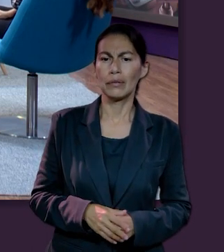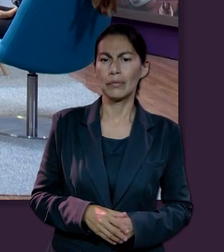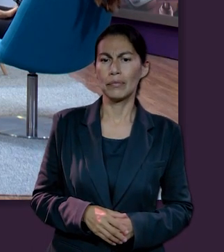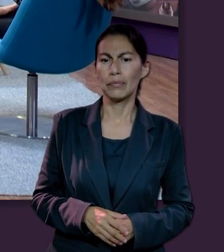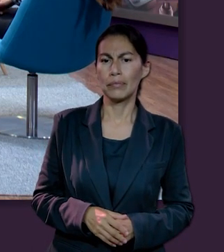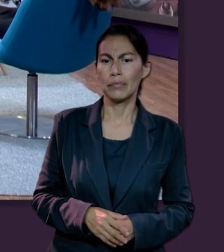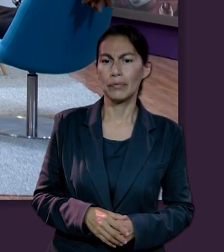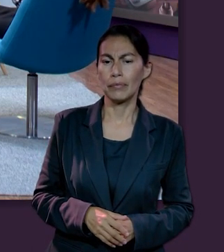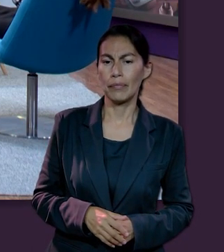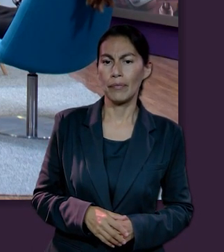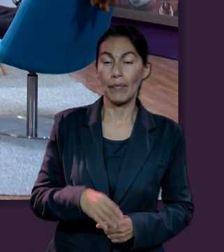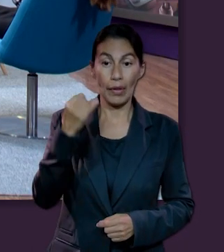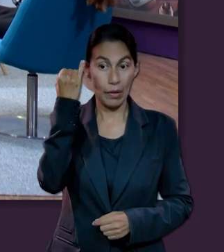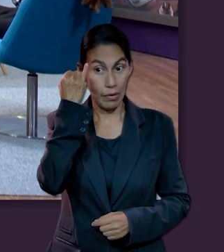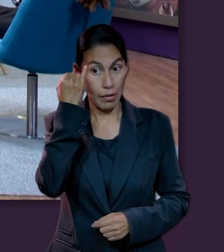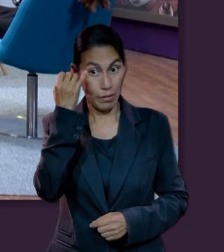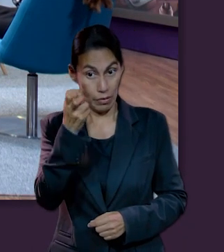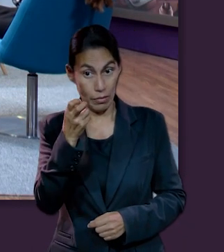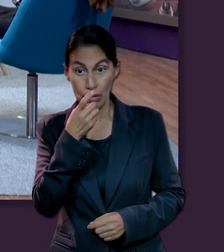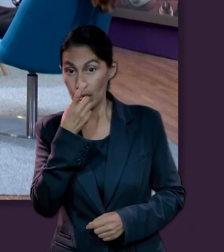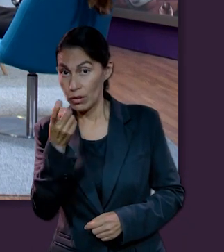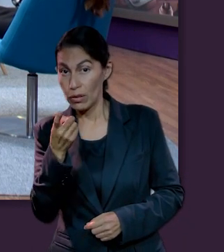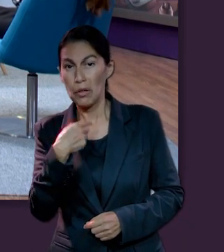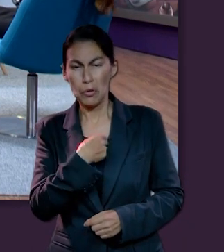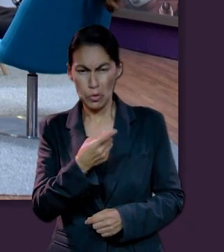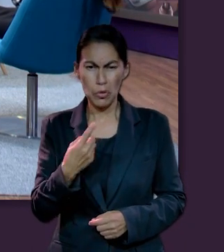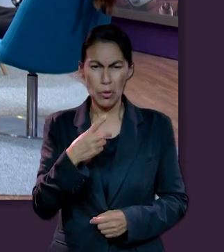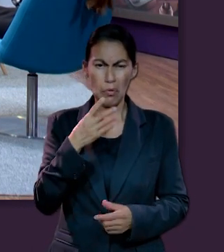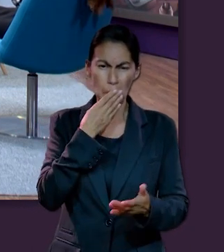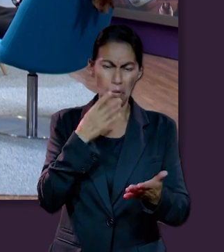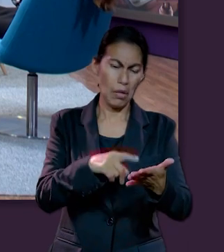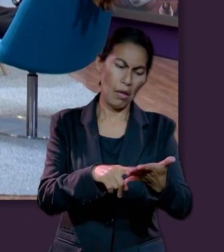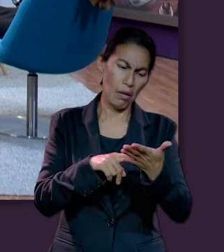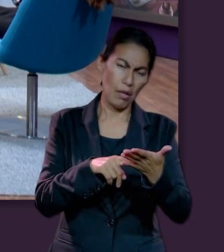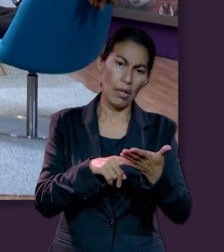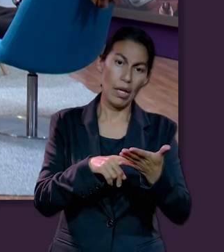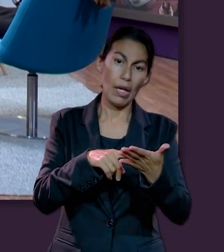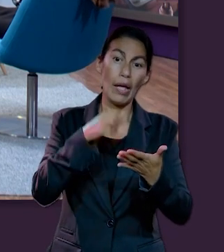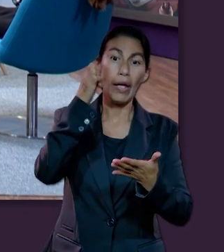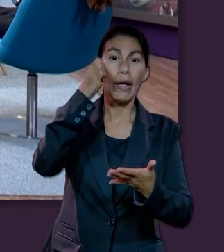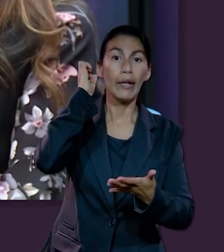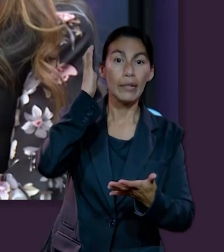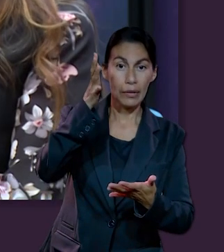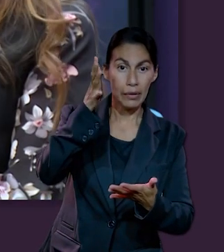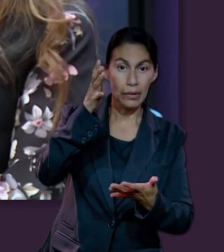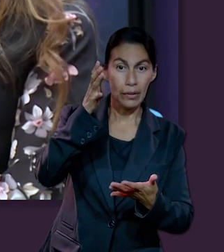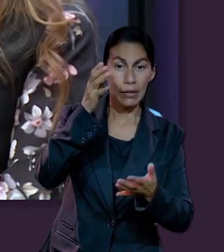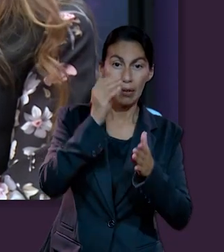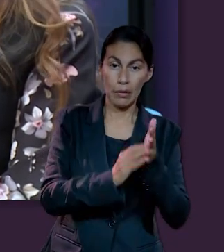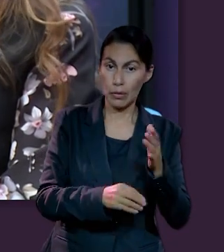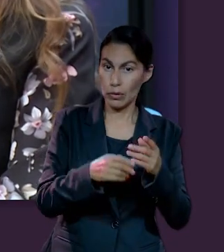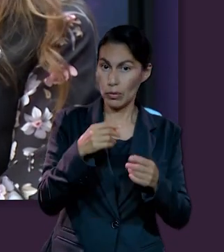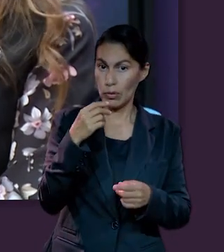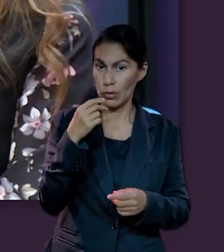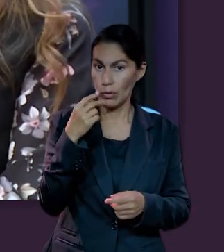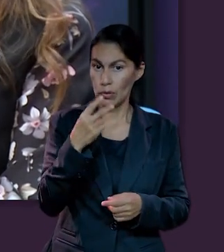Sí, así es. Lo que dice Isaí lo vemos reafirmado en Eclesiastes, en el capítulo